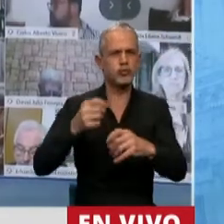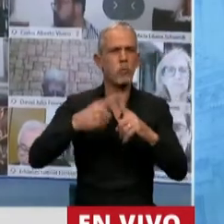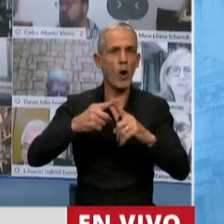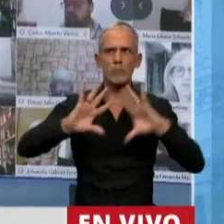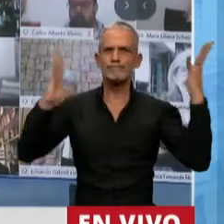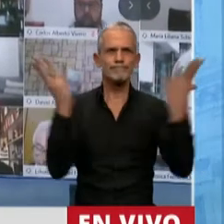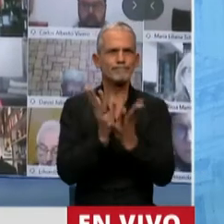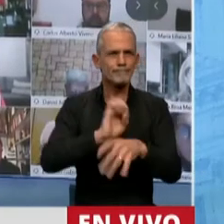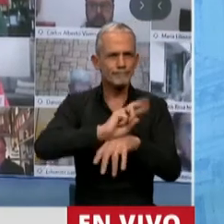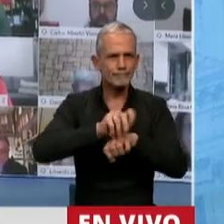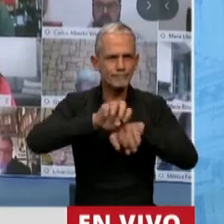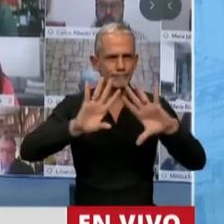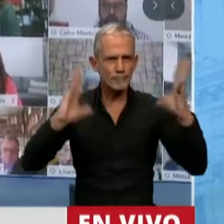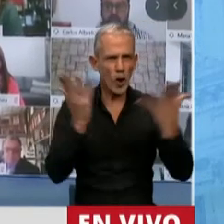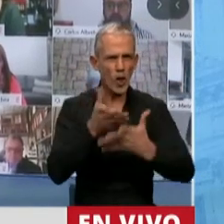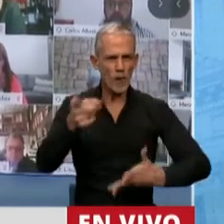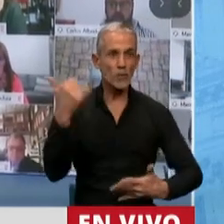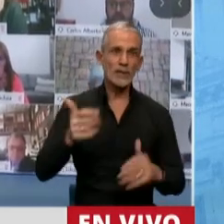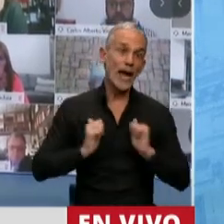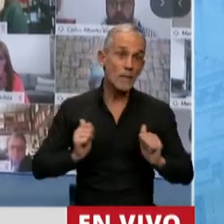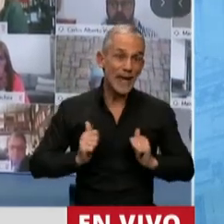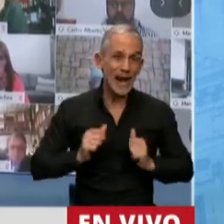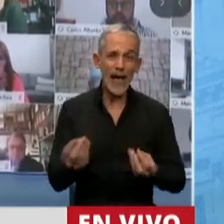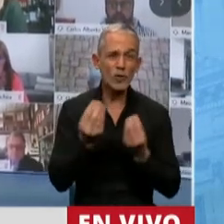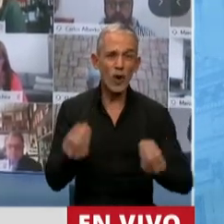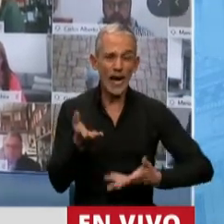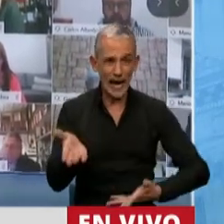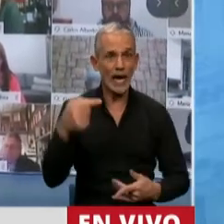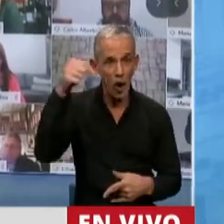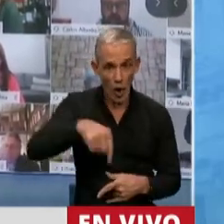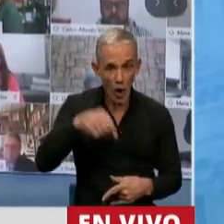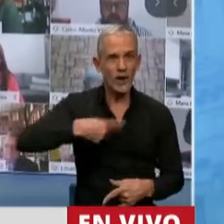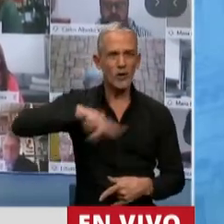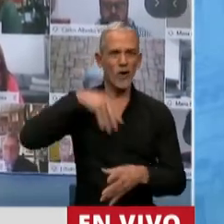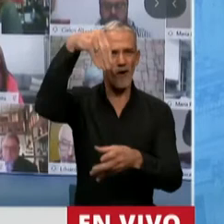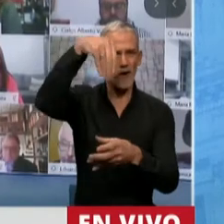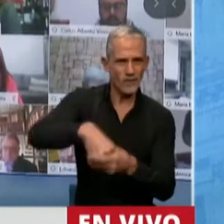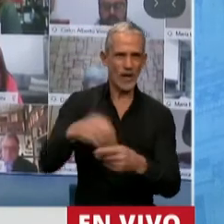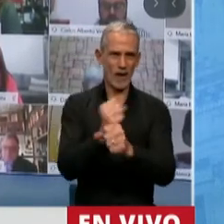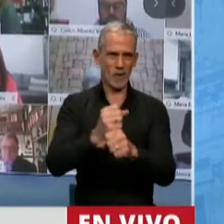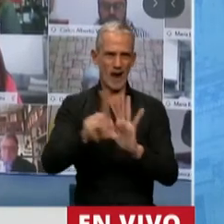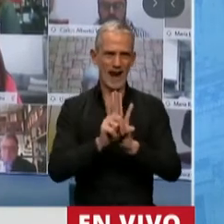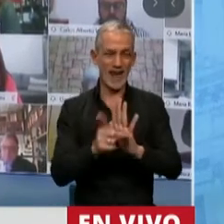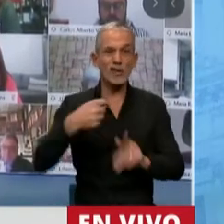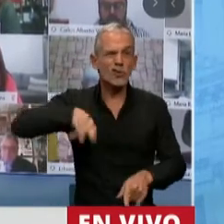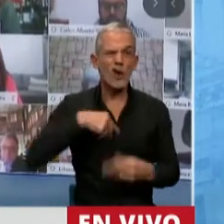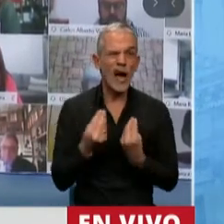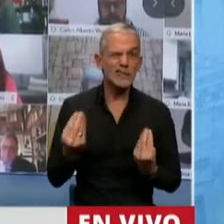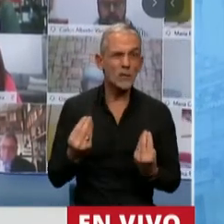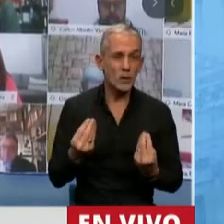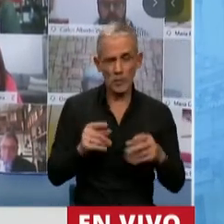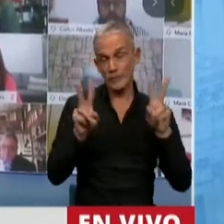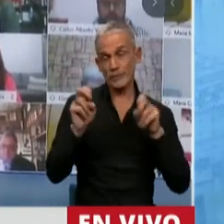mundial en la Argentina y en el mundo que están esperando, esperando hoy que nosotros votemos esa ley y nosotros lo que estamos haciendo